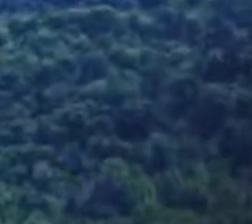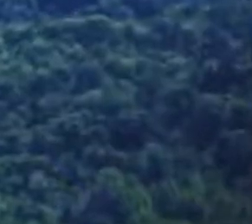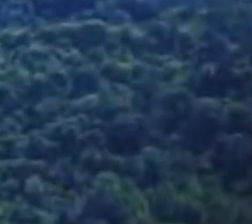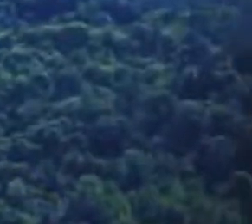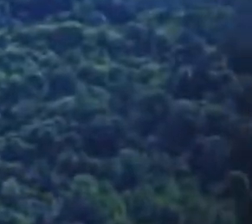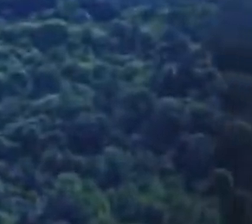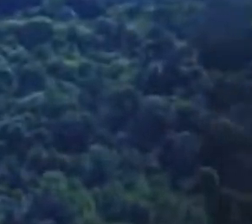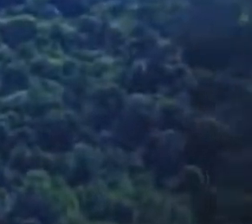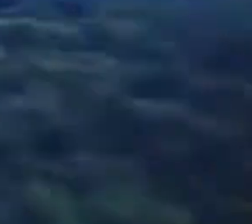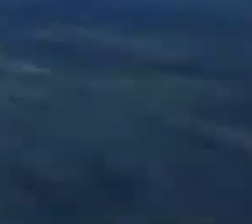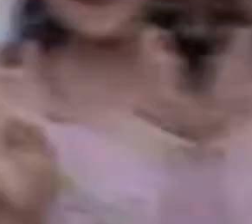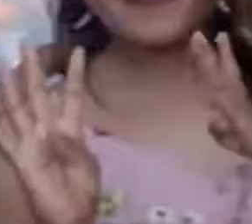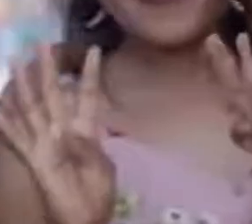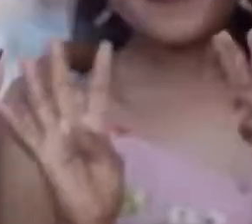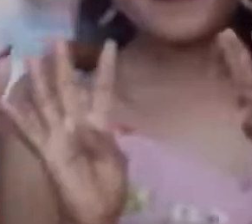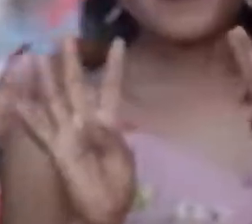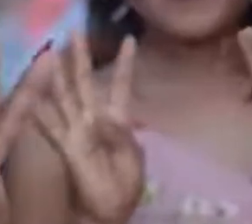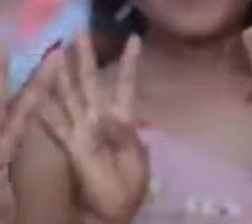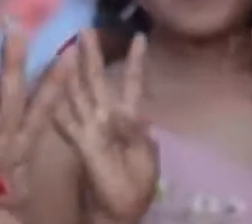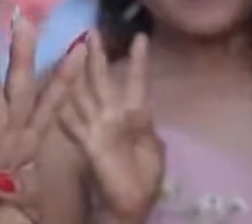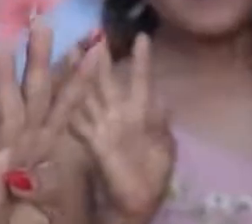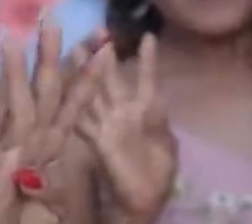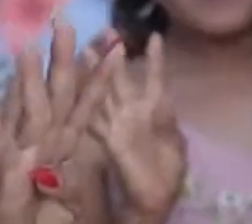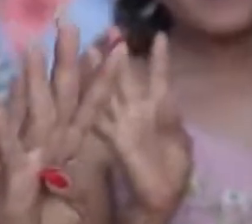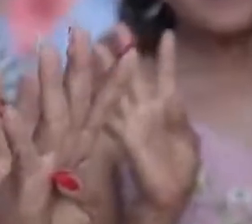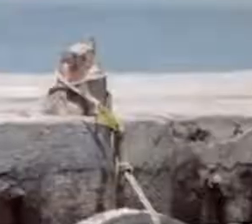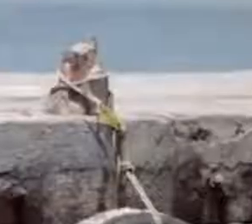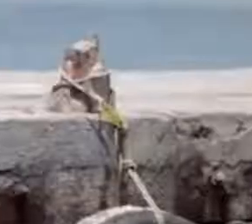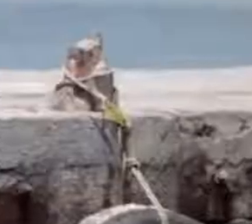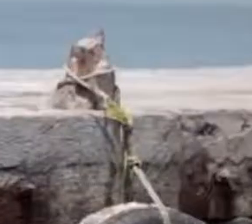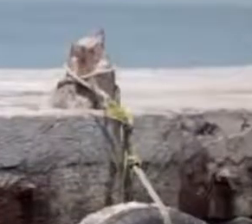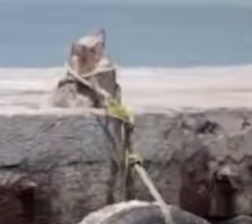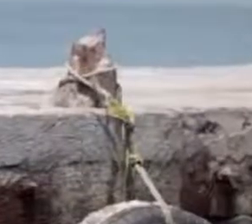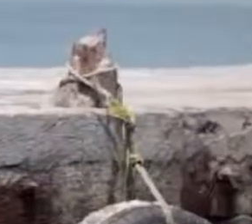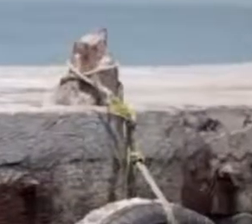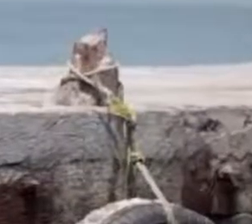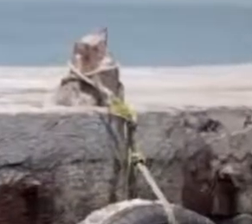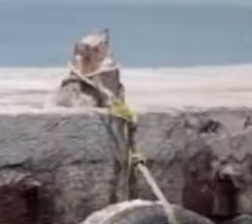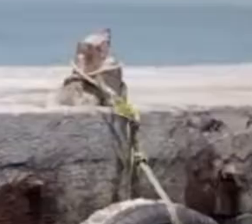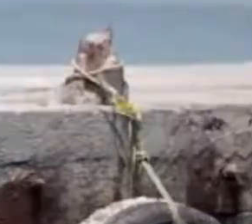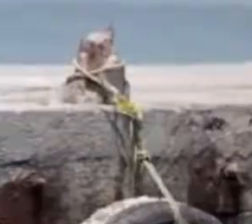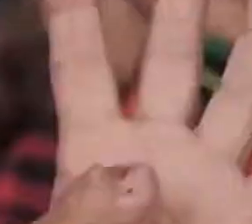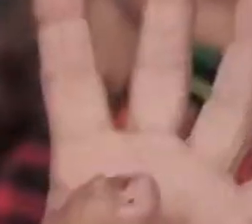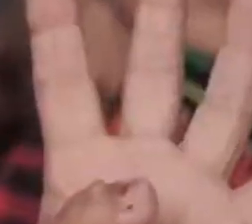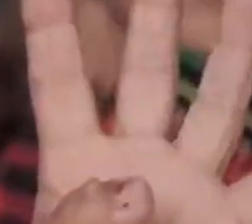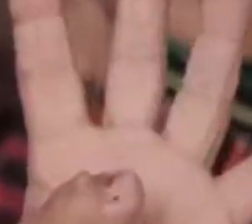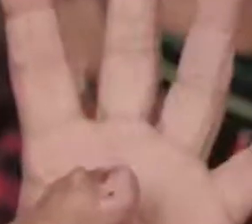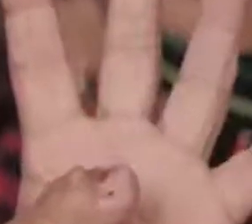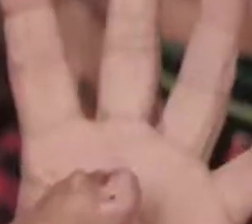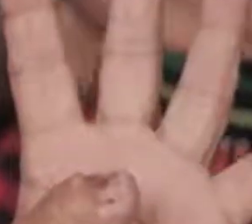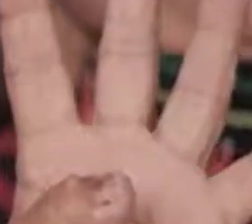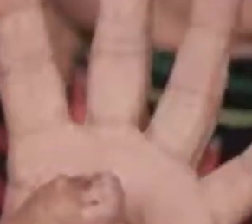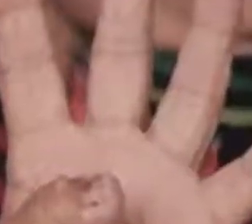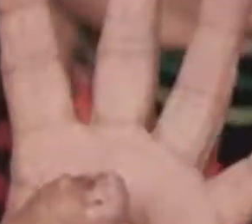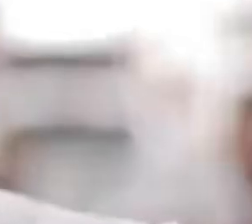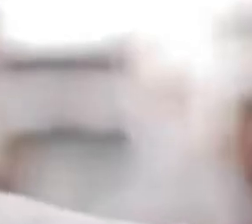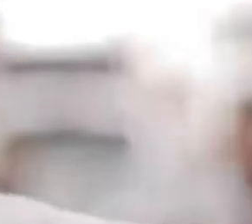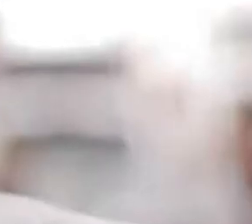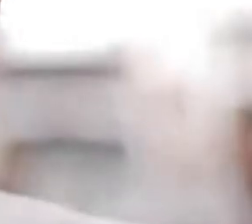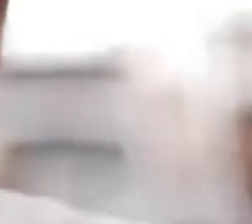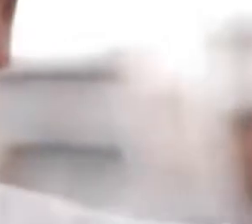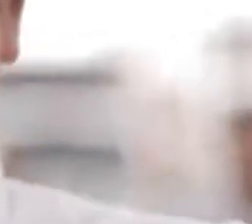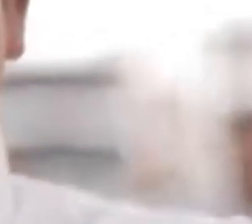para volar más alto es tiempo que juntos desde nuestras posiciones y acciones